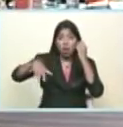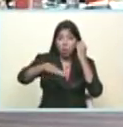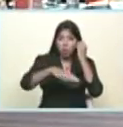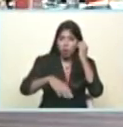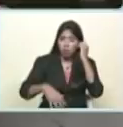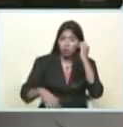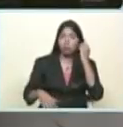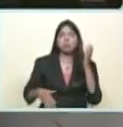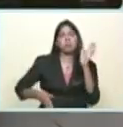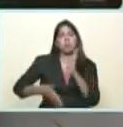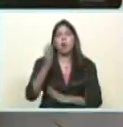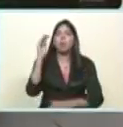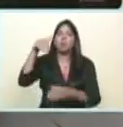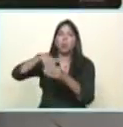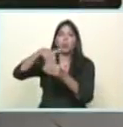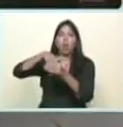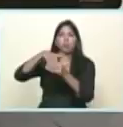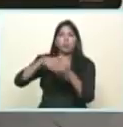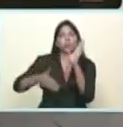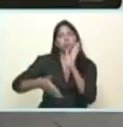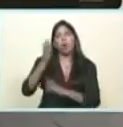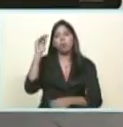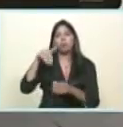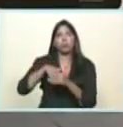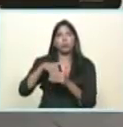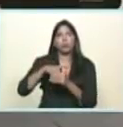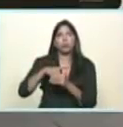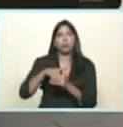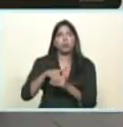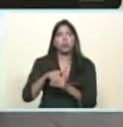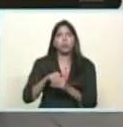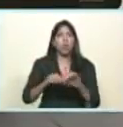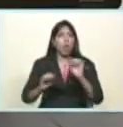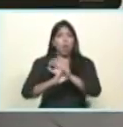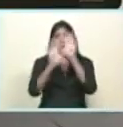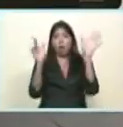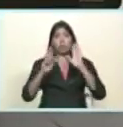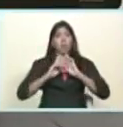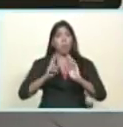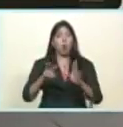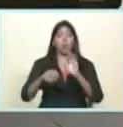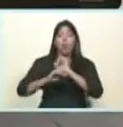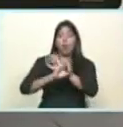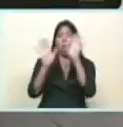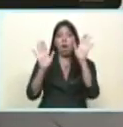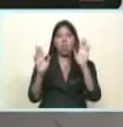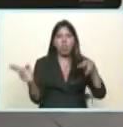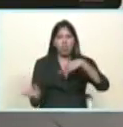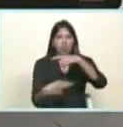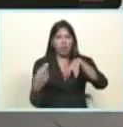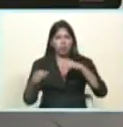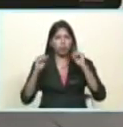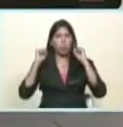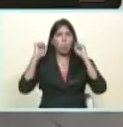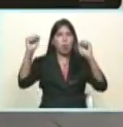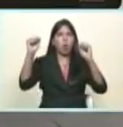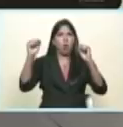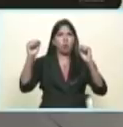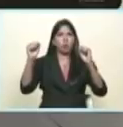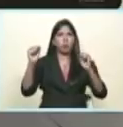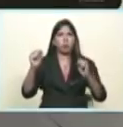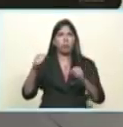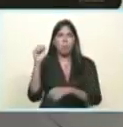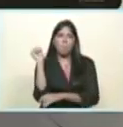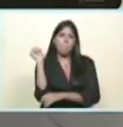votar, y el pueblo venezolano el 15 de octubre habló claro, la revolución tuvo una victoria por toda la